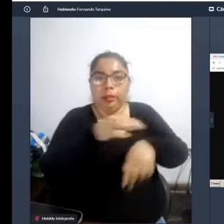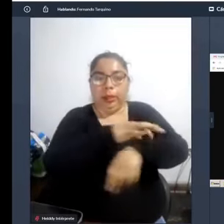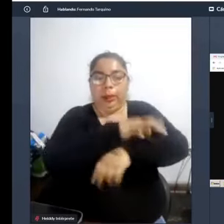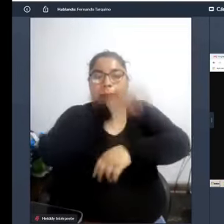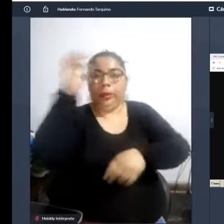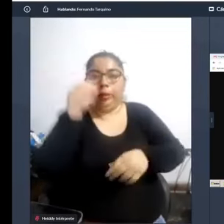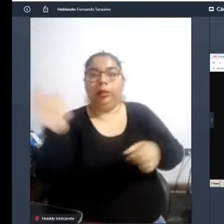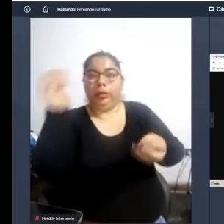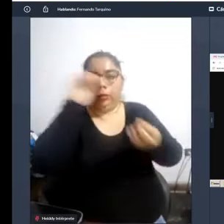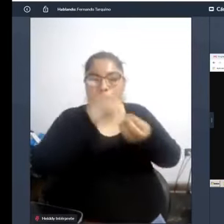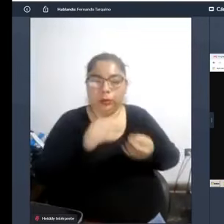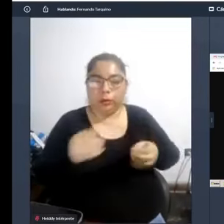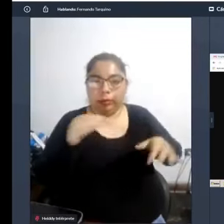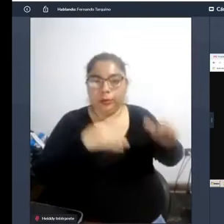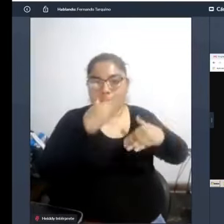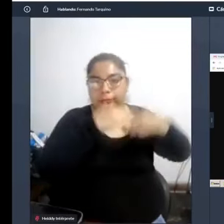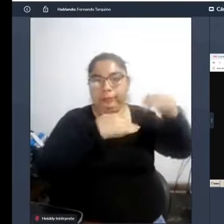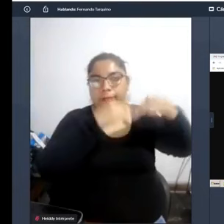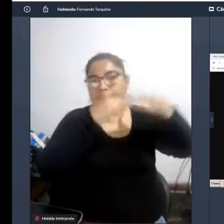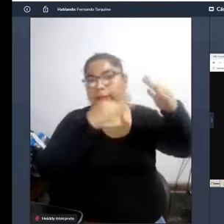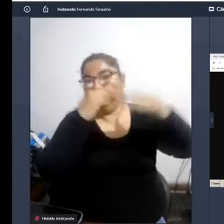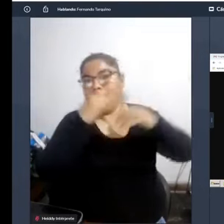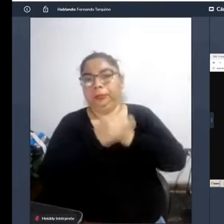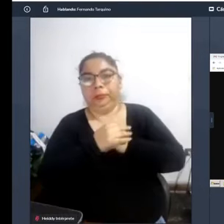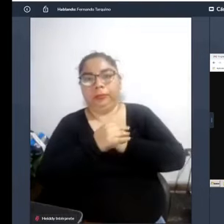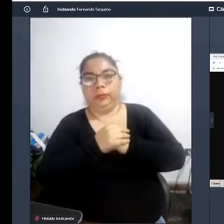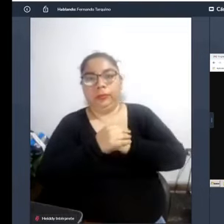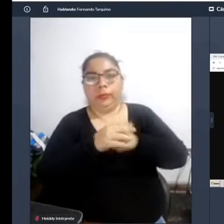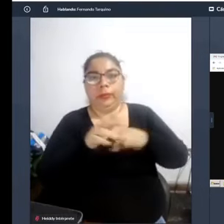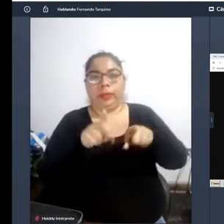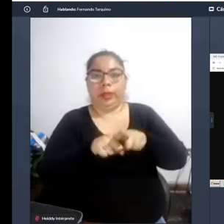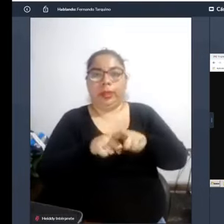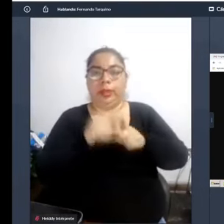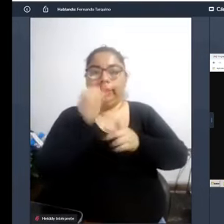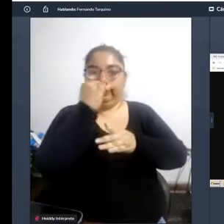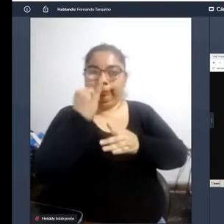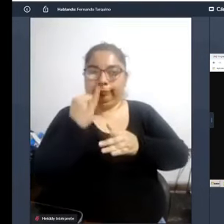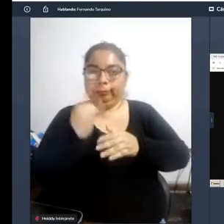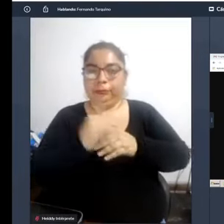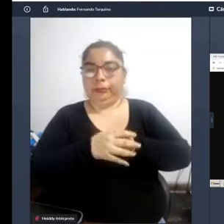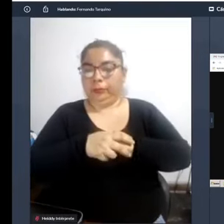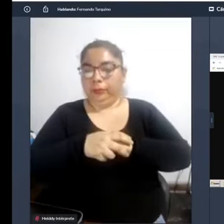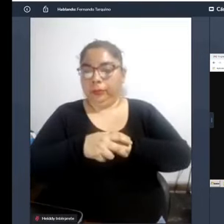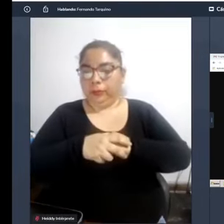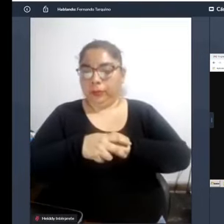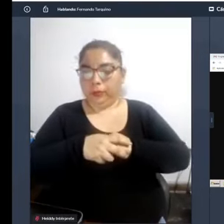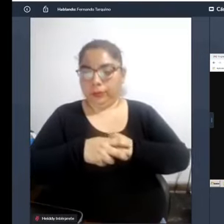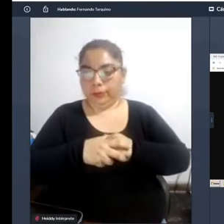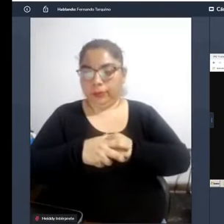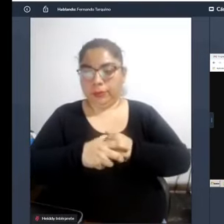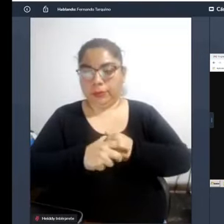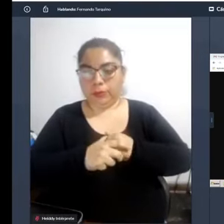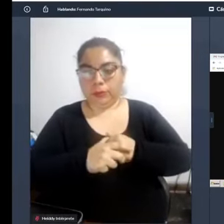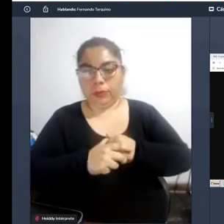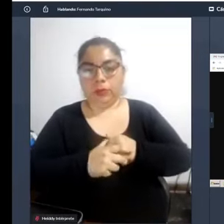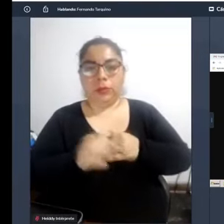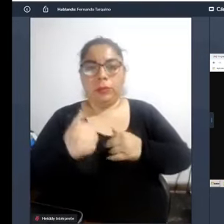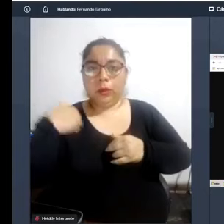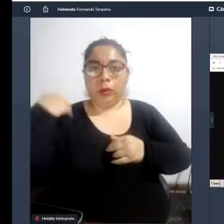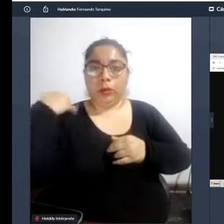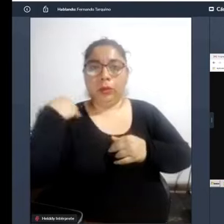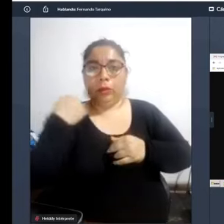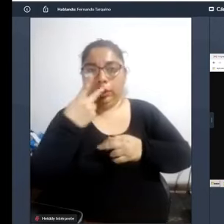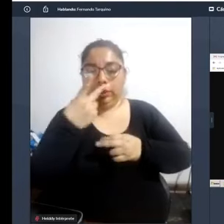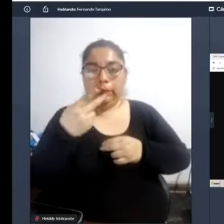volverla a hacer así así de de disruptivo es el tema ¿no? y bueno yo yo tengo la la